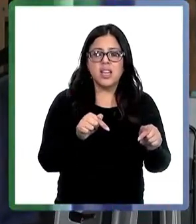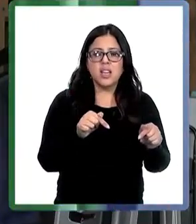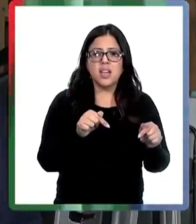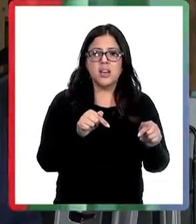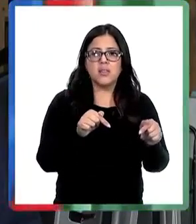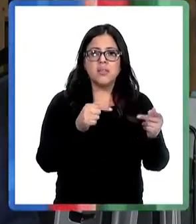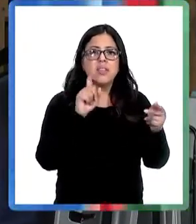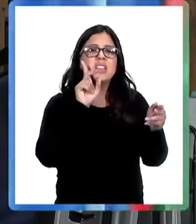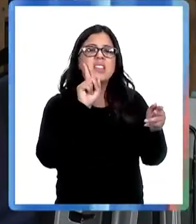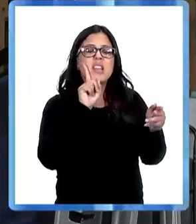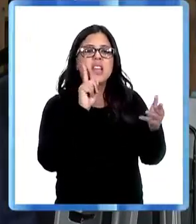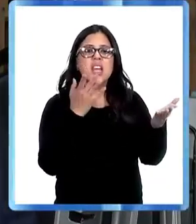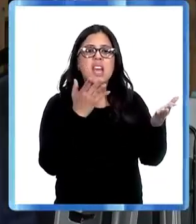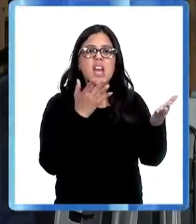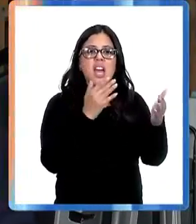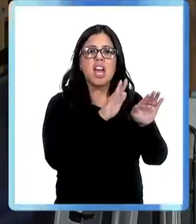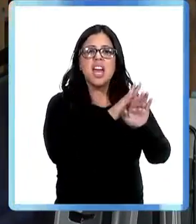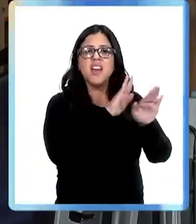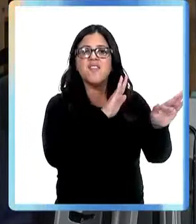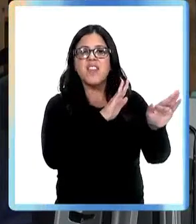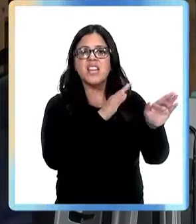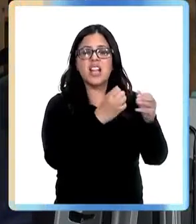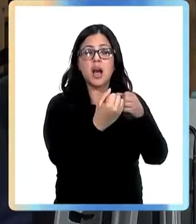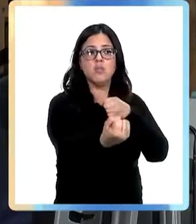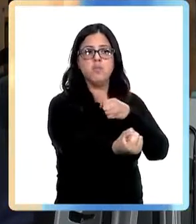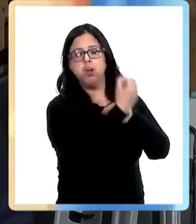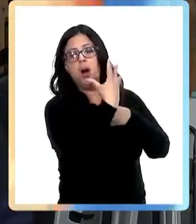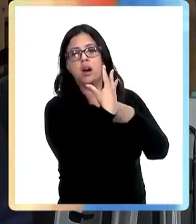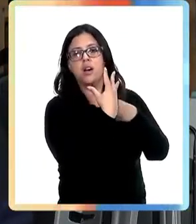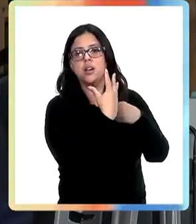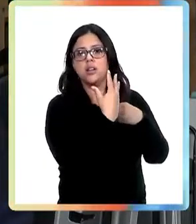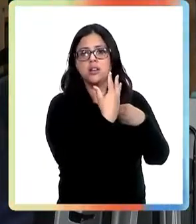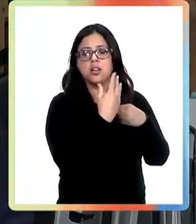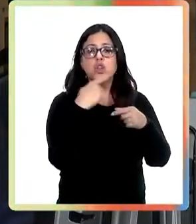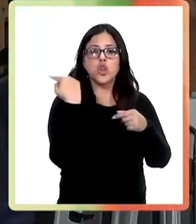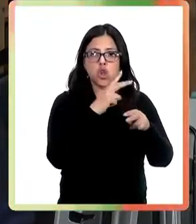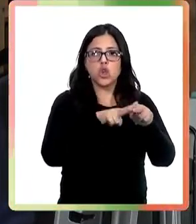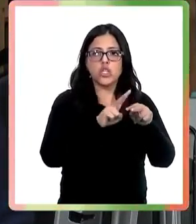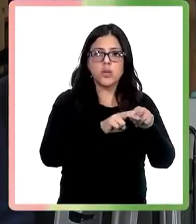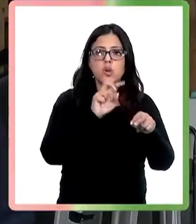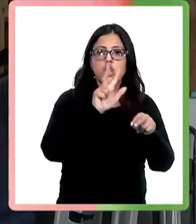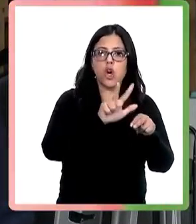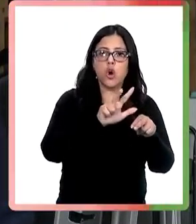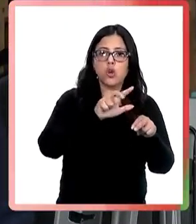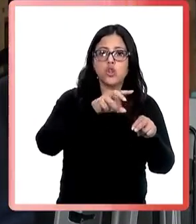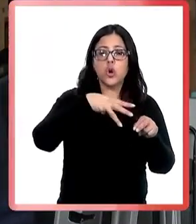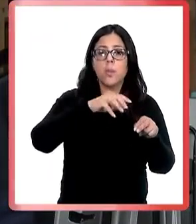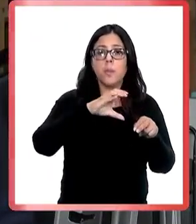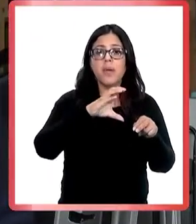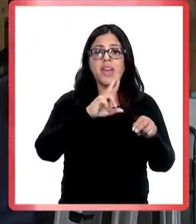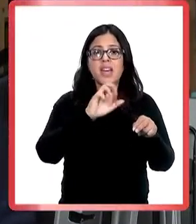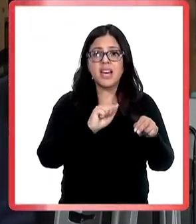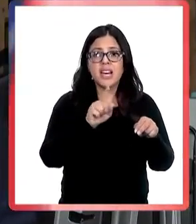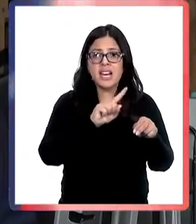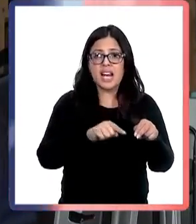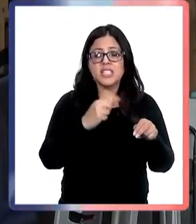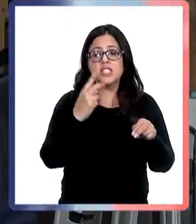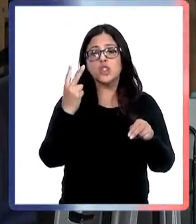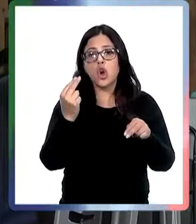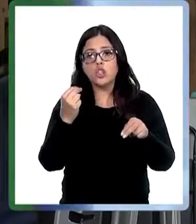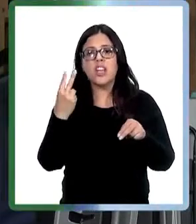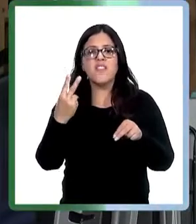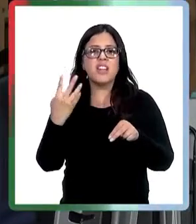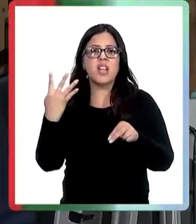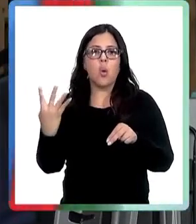instalamos 8 micras, 12 micras y 24 micras. Eso es lo que instalamos casi el común de hoy día a casi todas las personas,